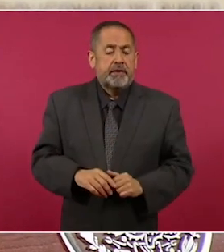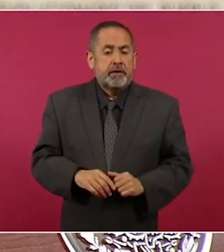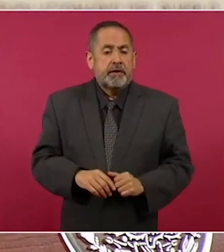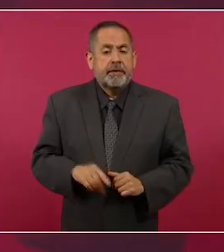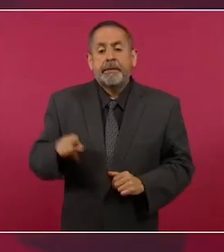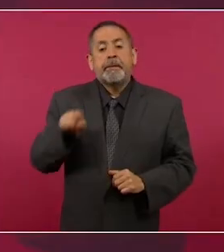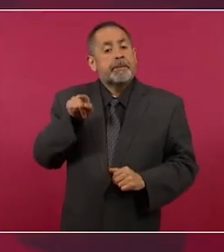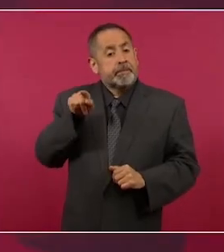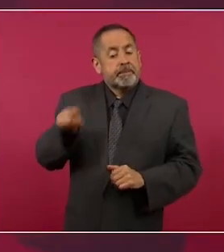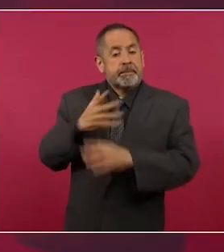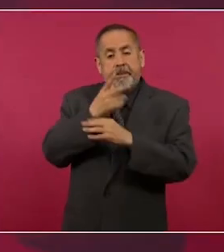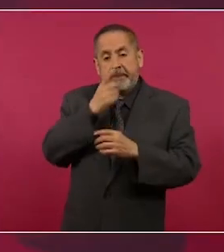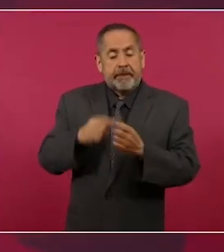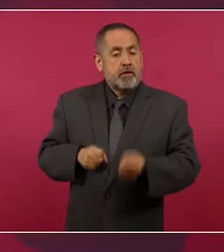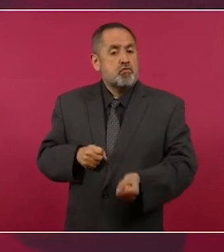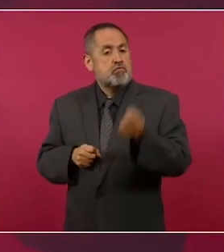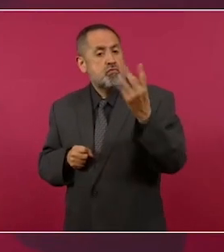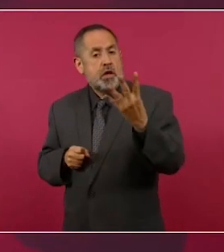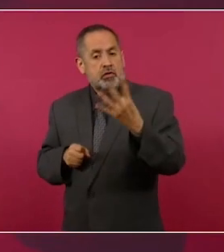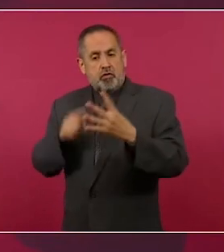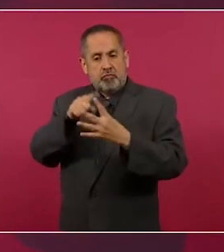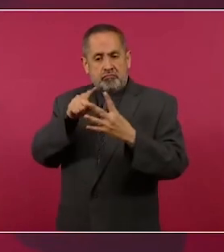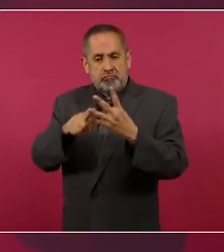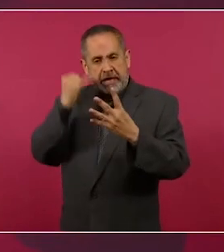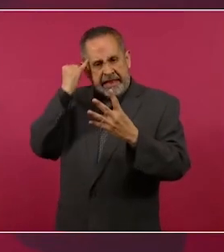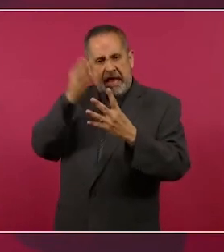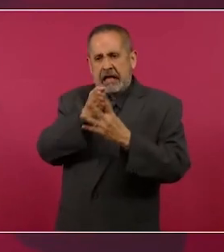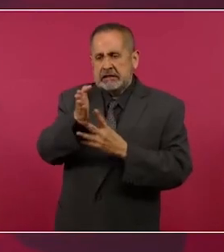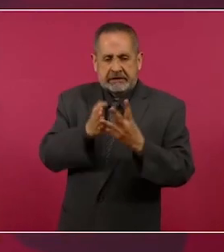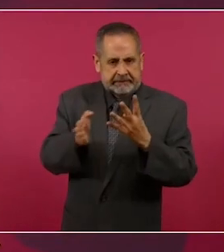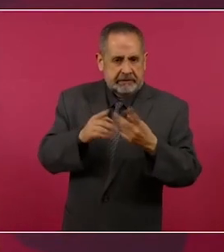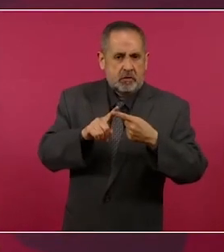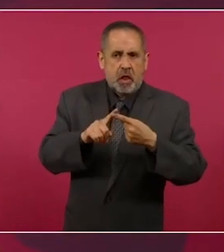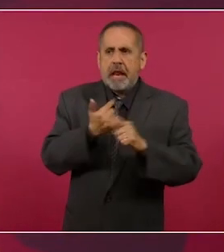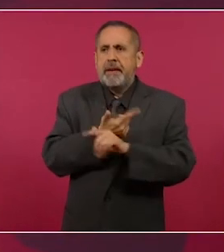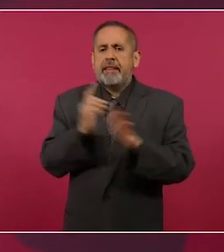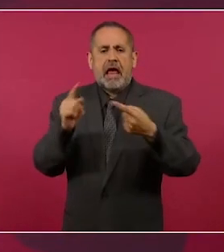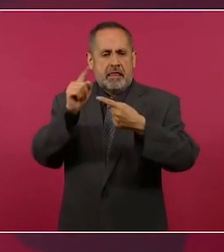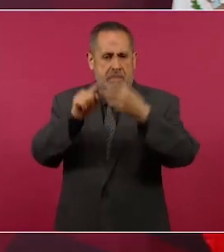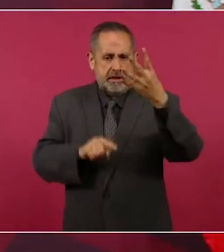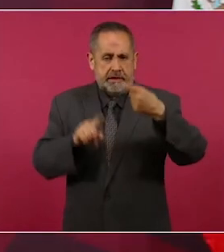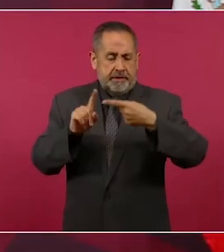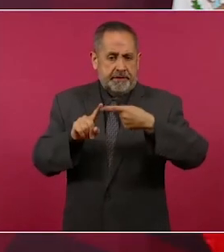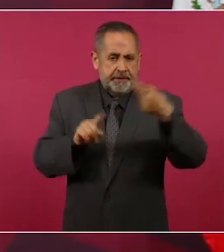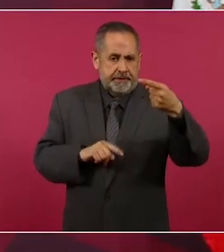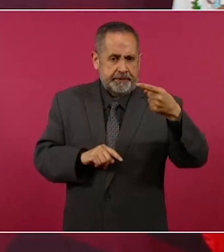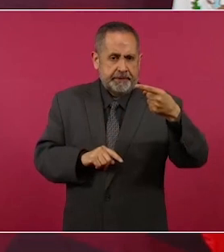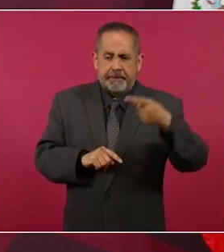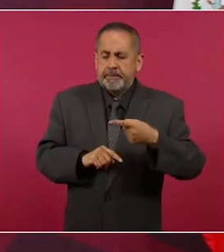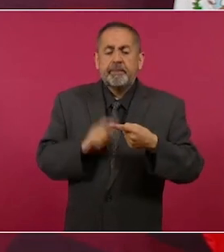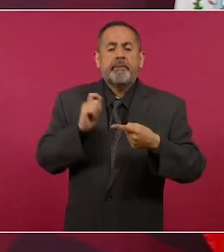hablaba de cuatro libertades. La